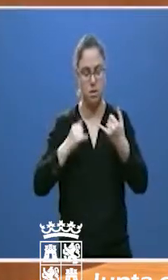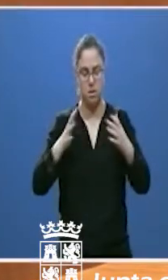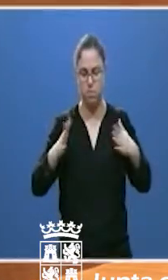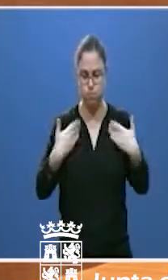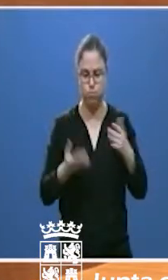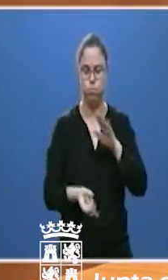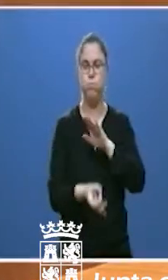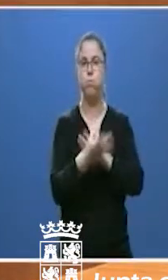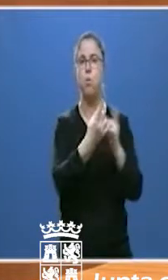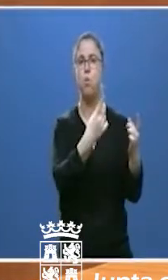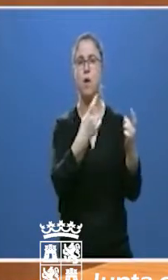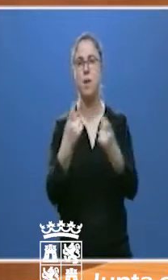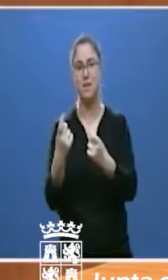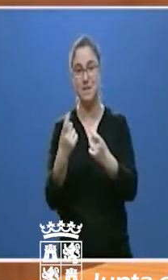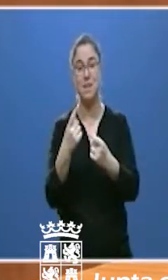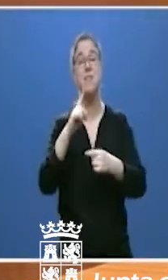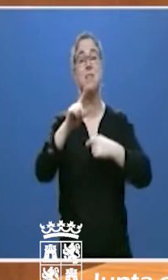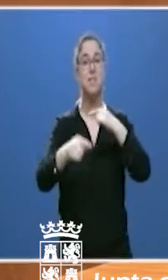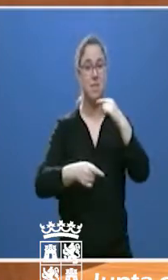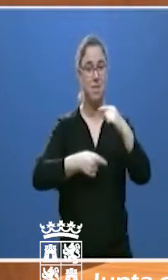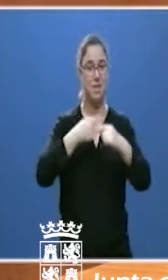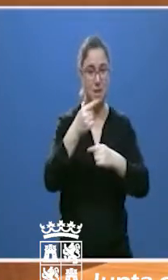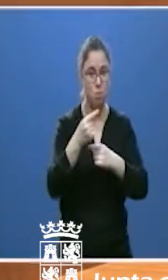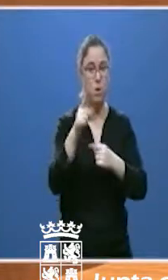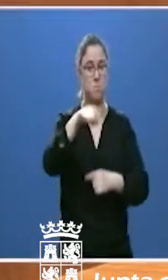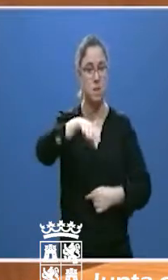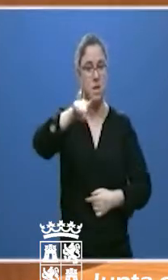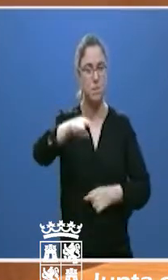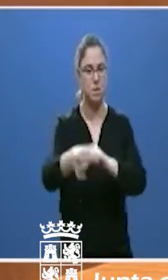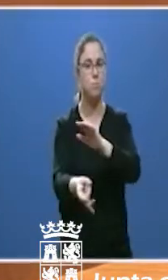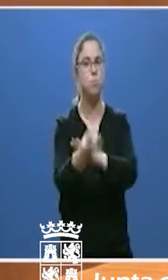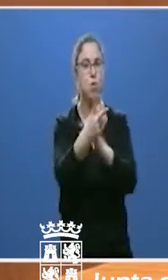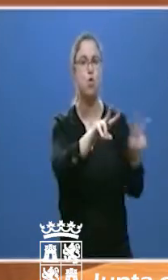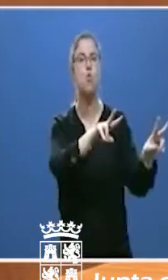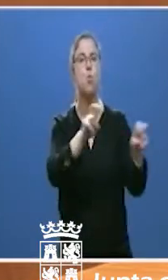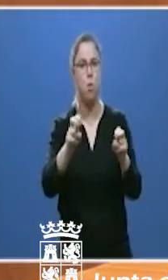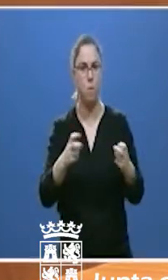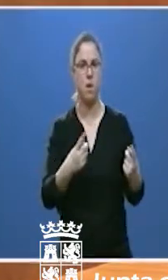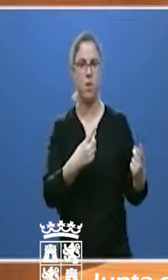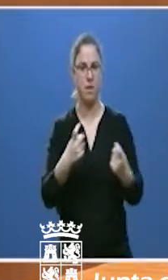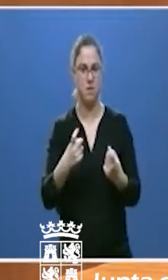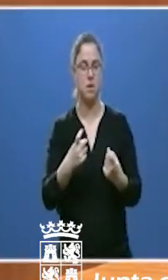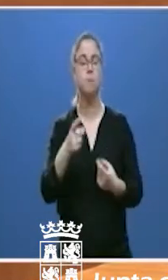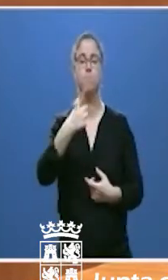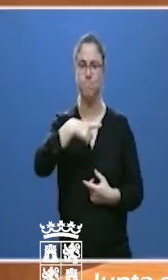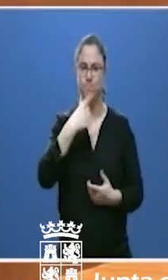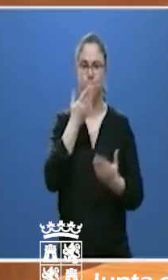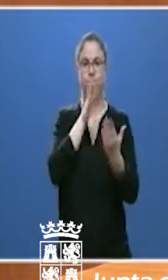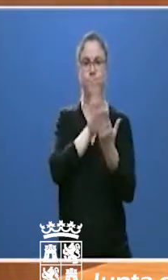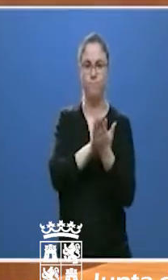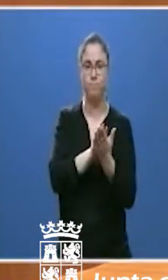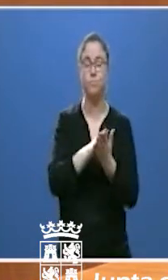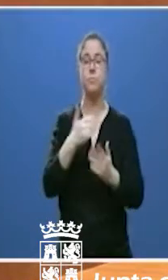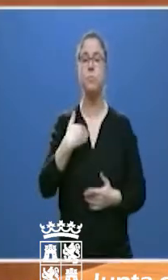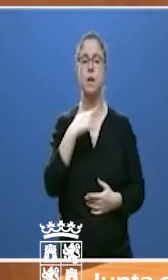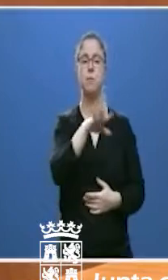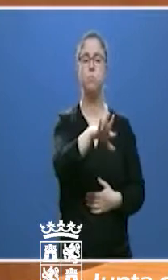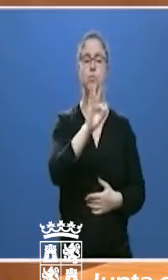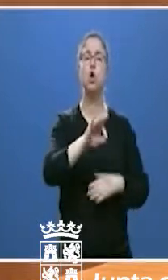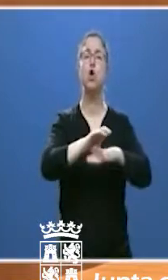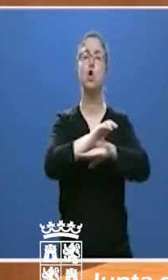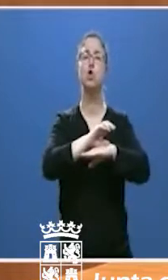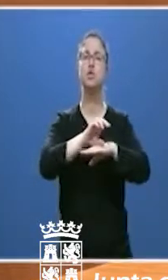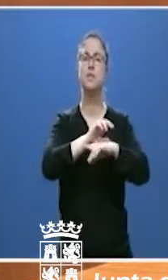relieve ya y las que surgirán en los próximos meses. Así estamos haciéndolo. Hemos nombrado al consejero de